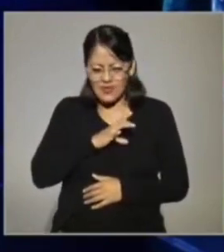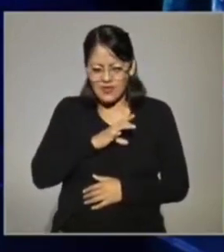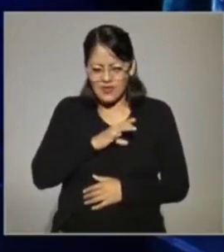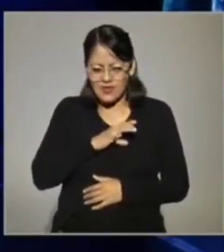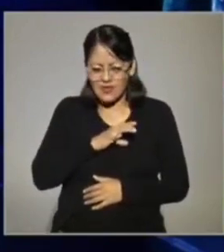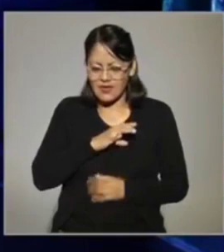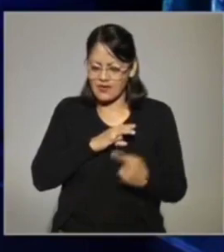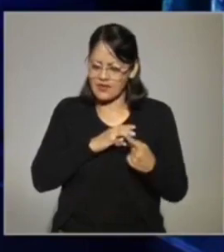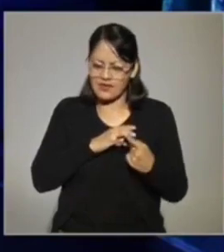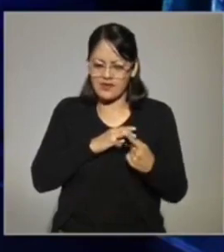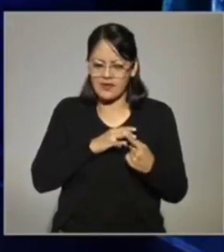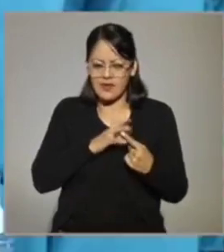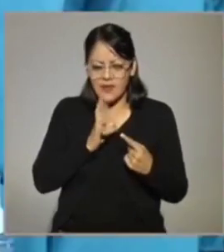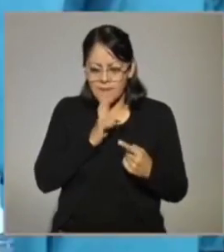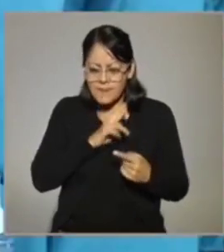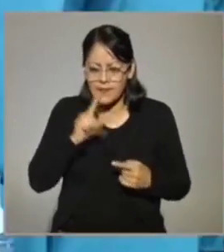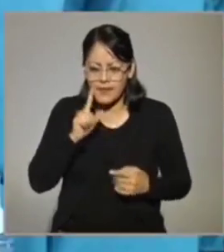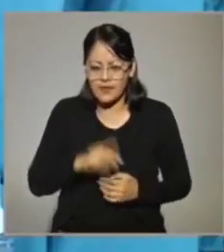mejor que usted?